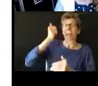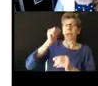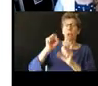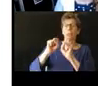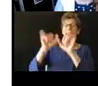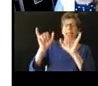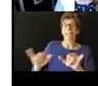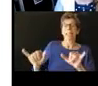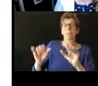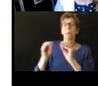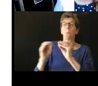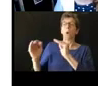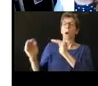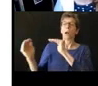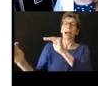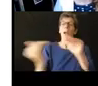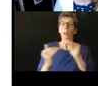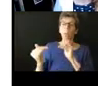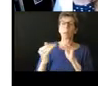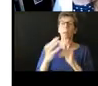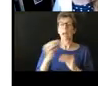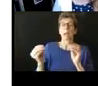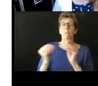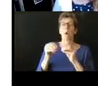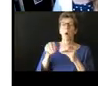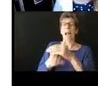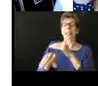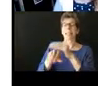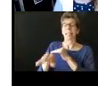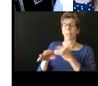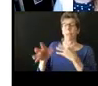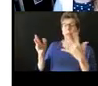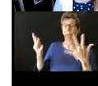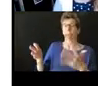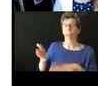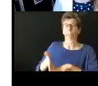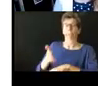equitativo y más accesible gracias Team